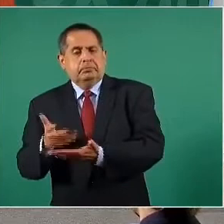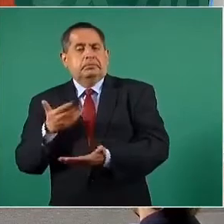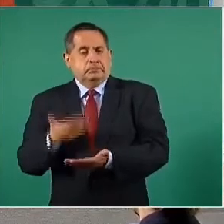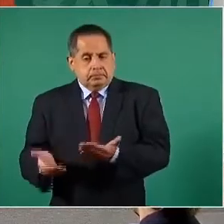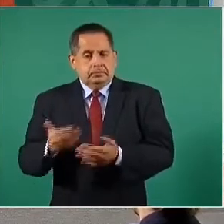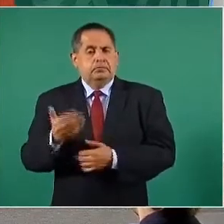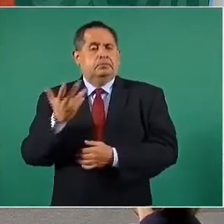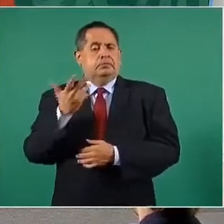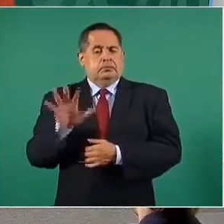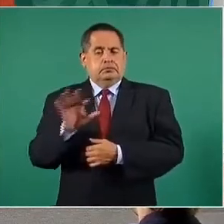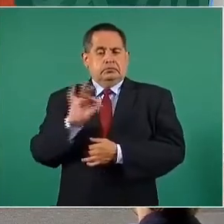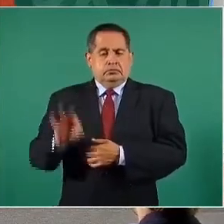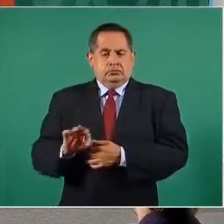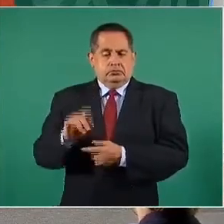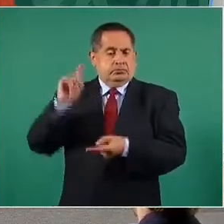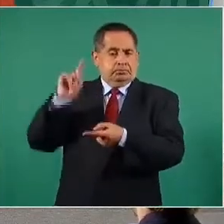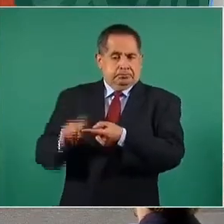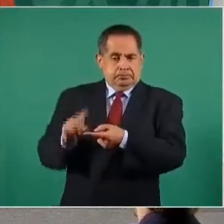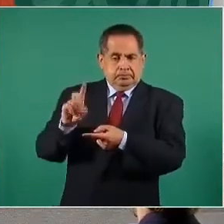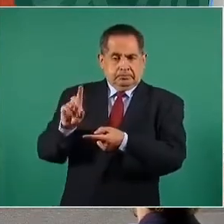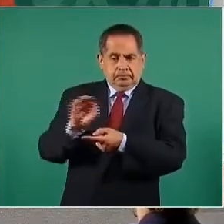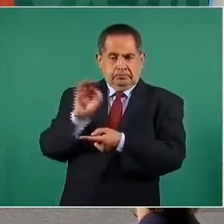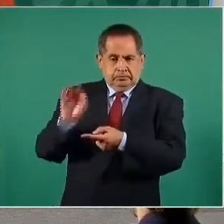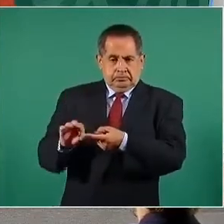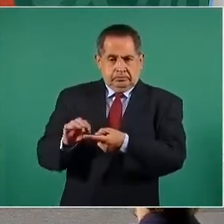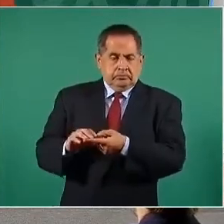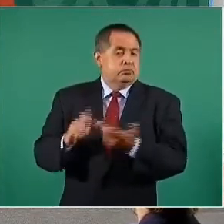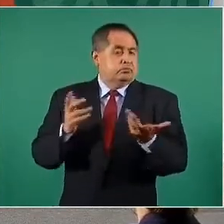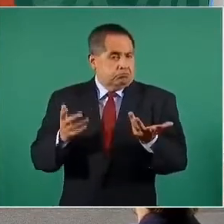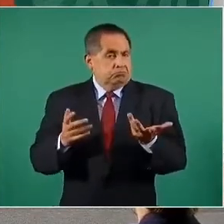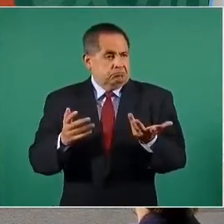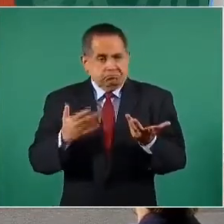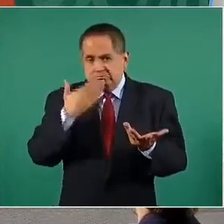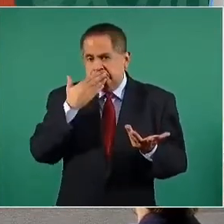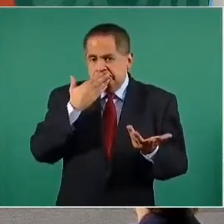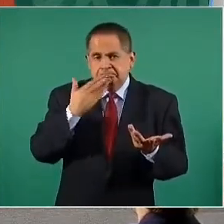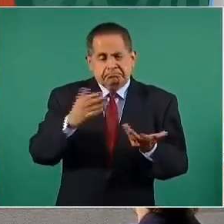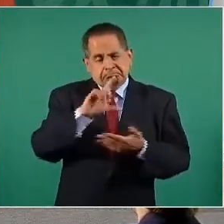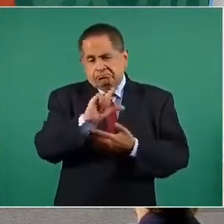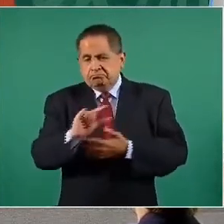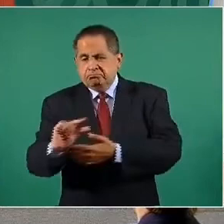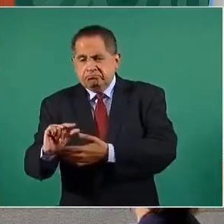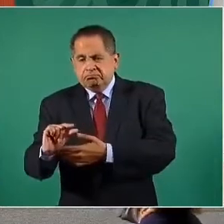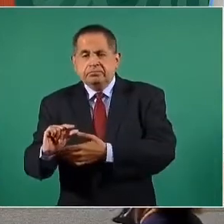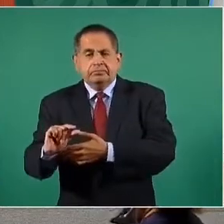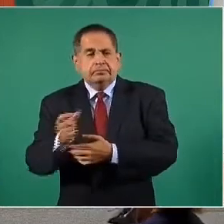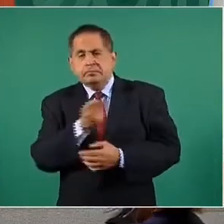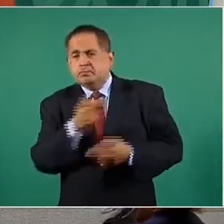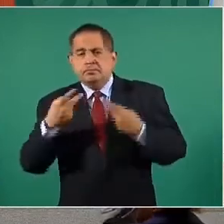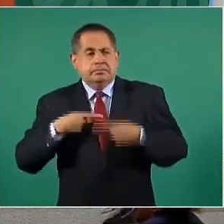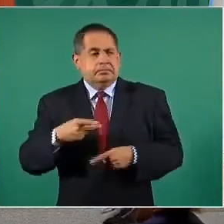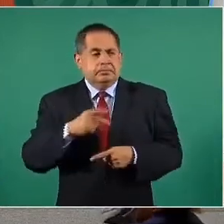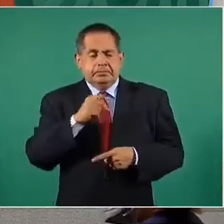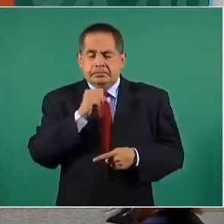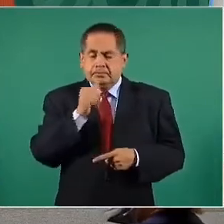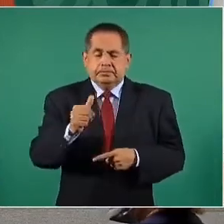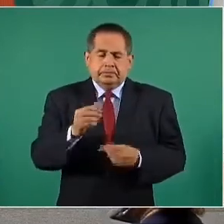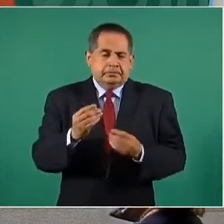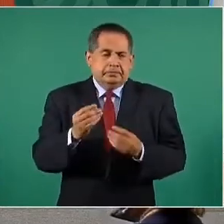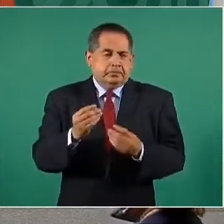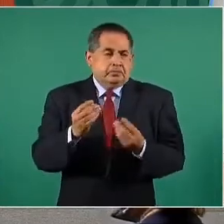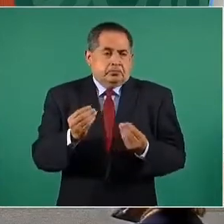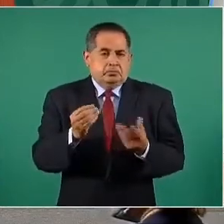puntos porcentuales, pero es una reducción de tres cuartas partes de la letalidad. La comparación es